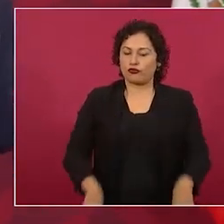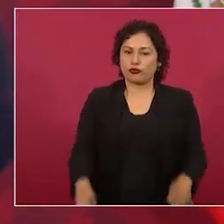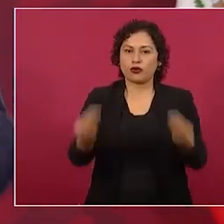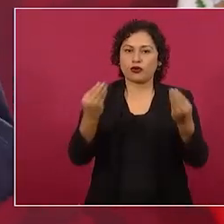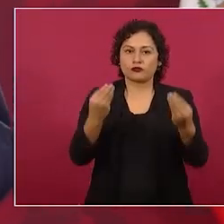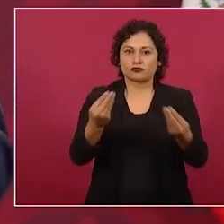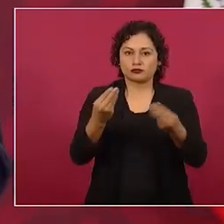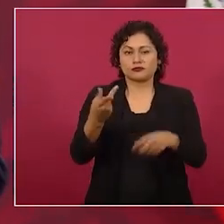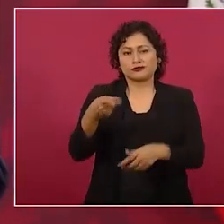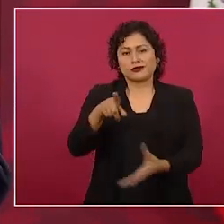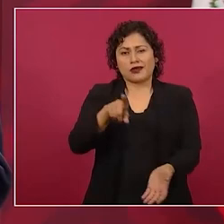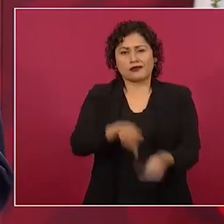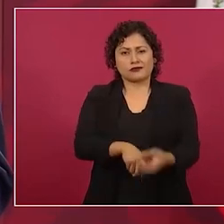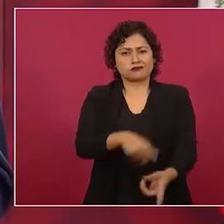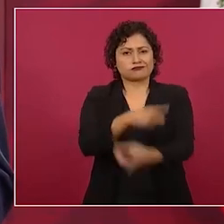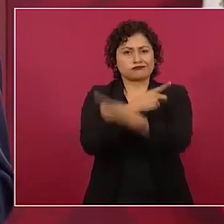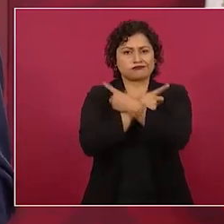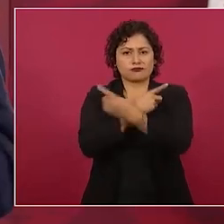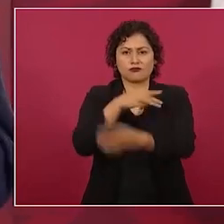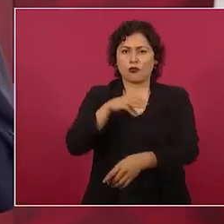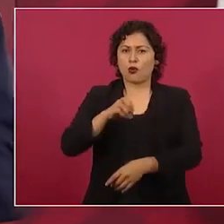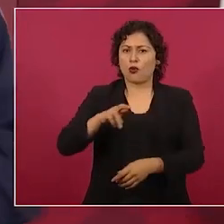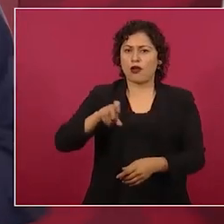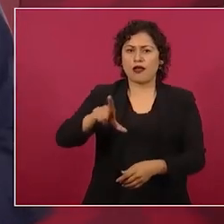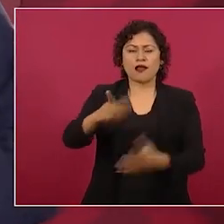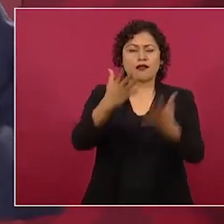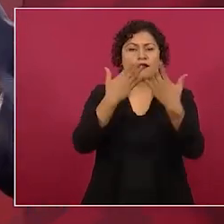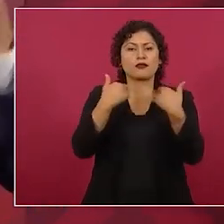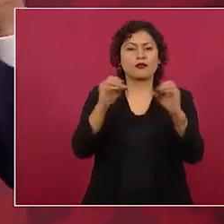inmorales porque